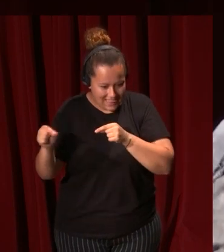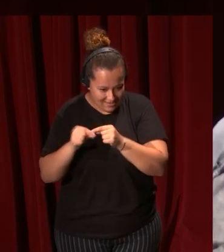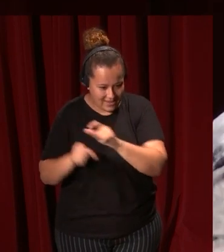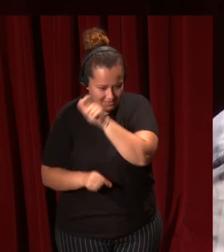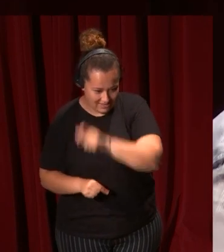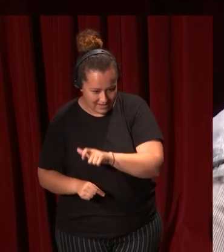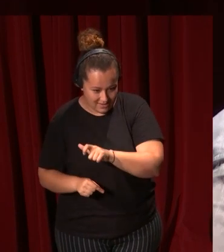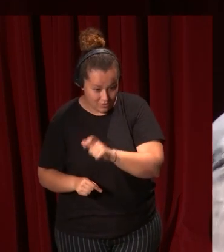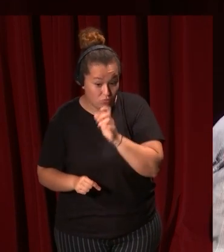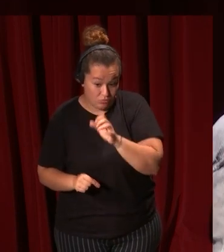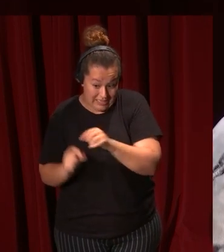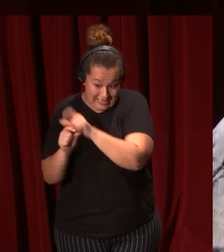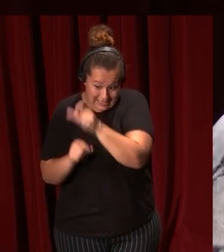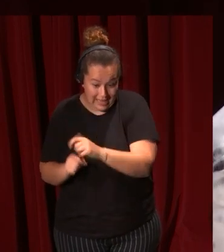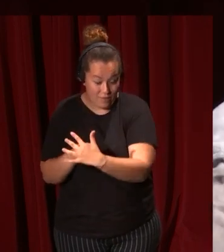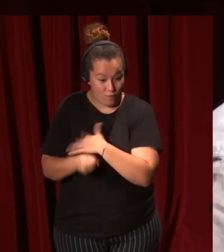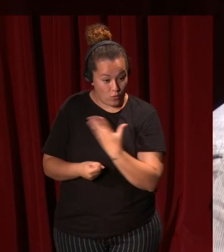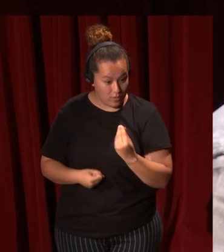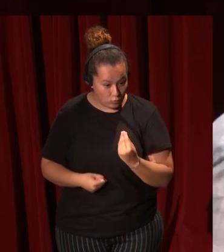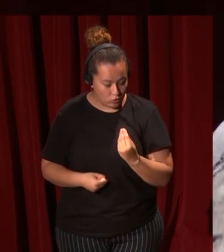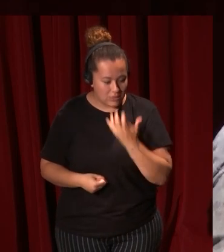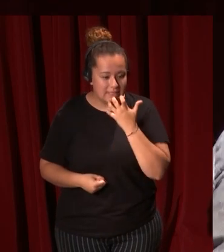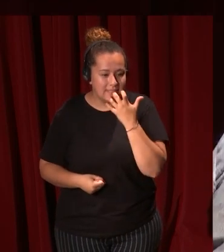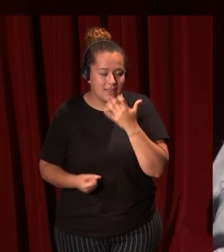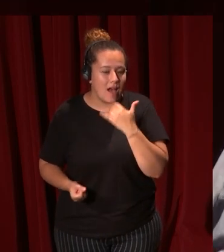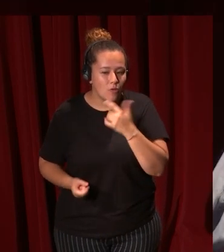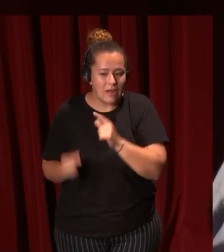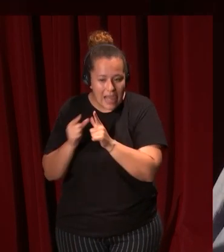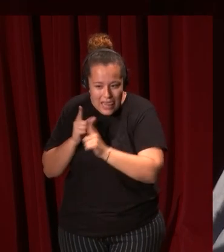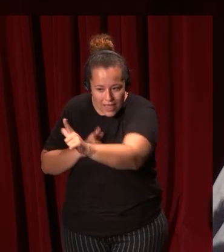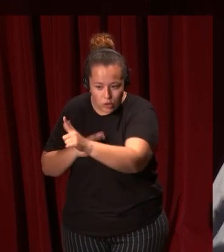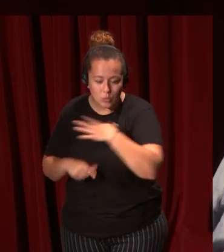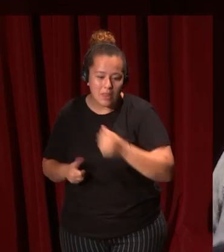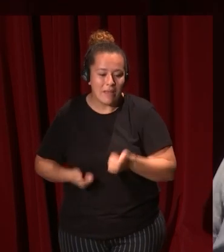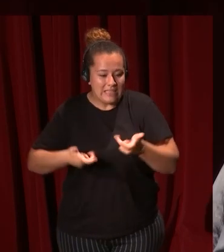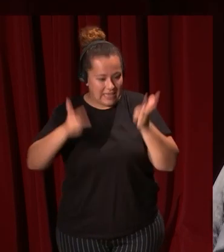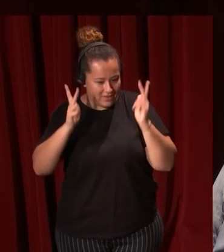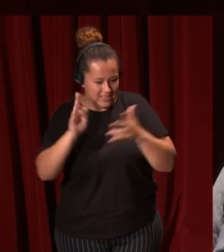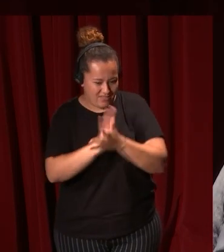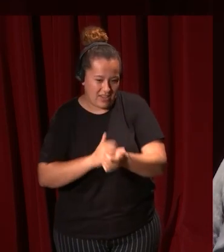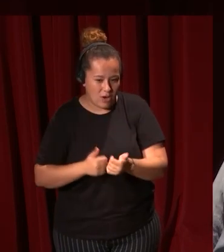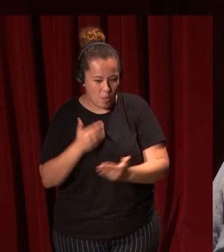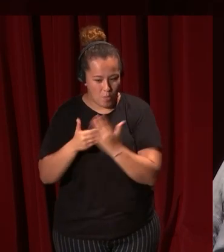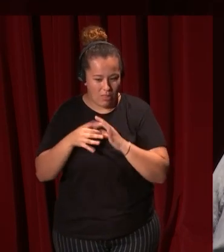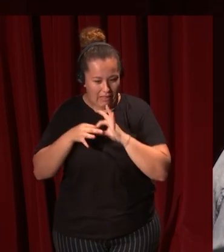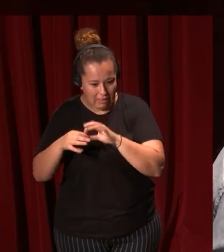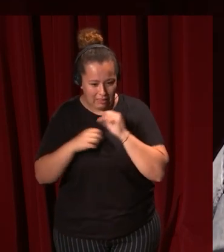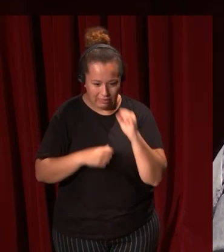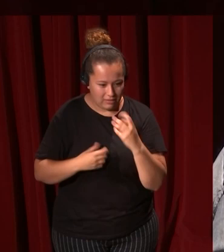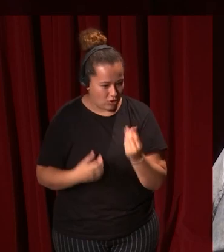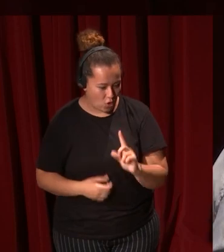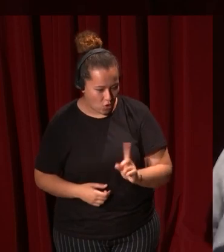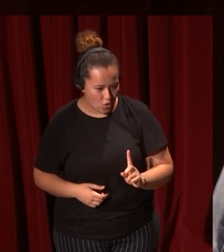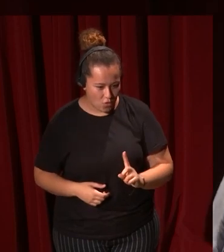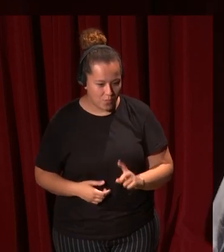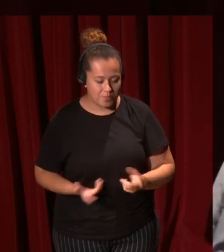influye mucho la distancia de Italia hace que quien está más lejos en cierto modo puede ser más libre está menos atado por esa moda no menos encorsetado por